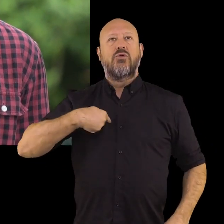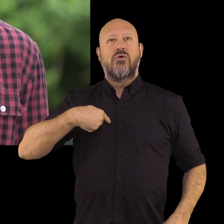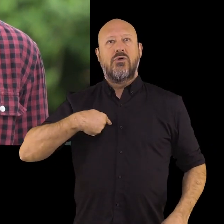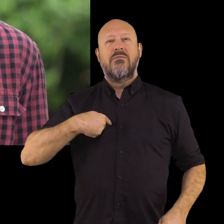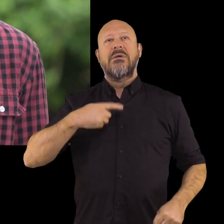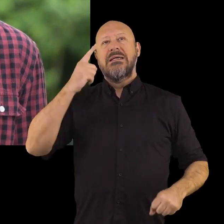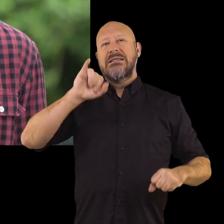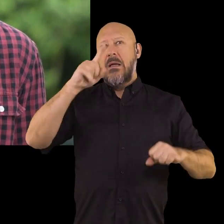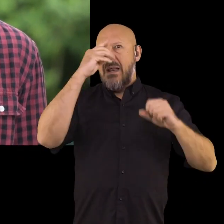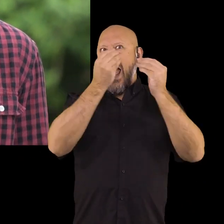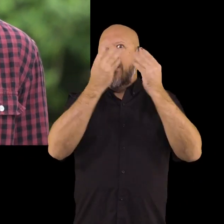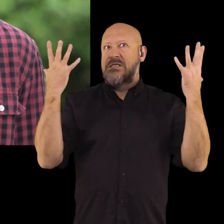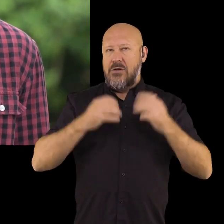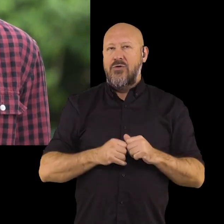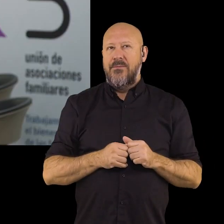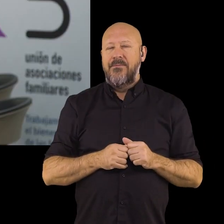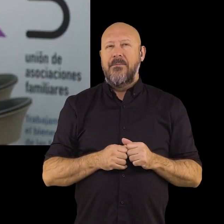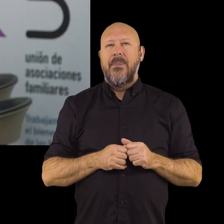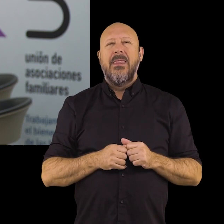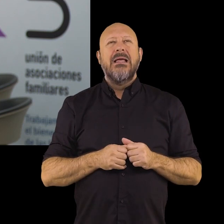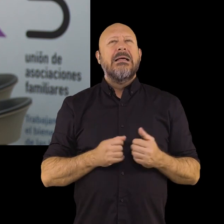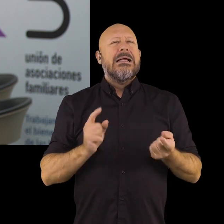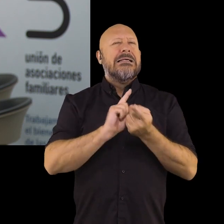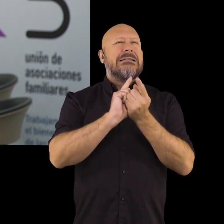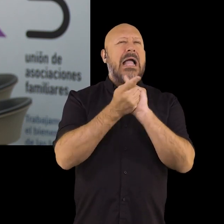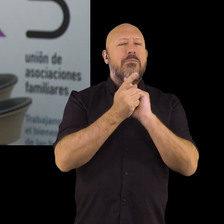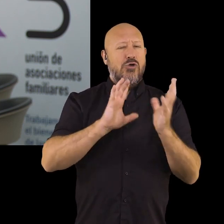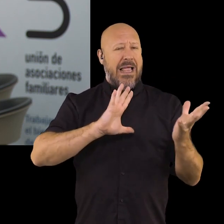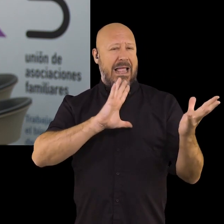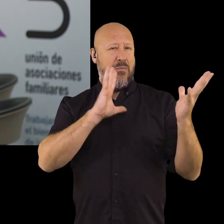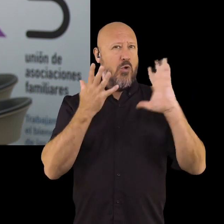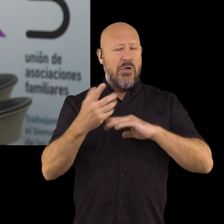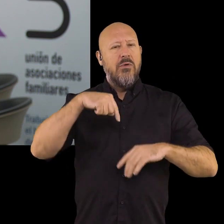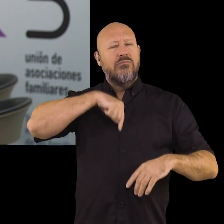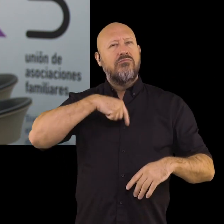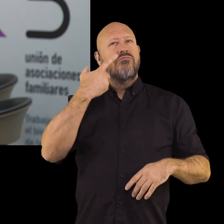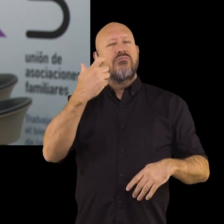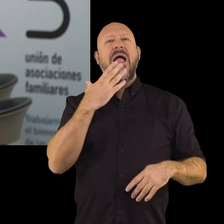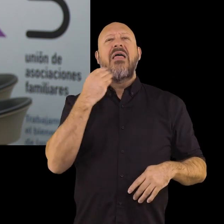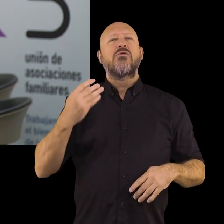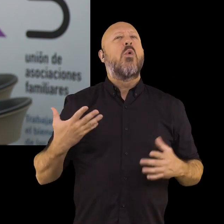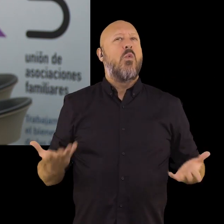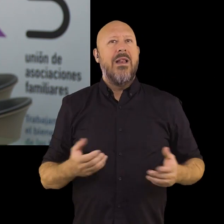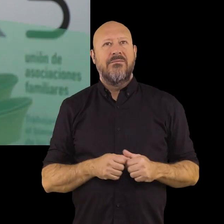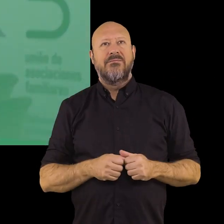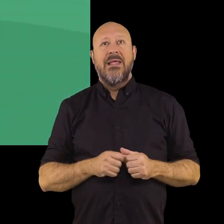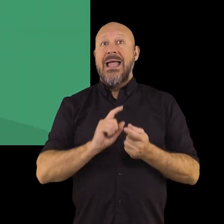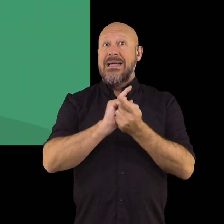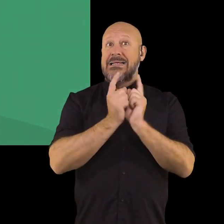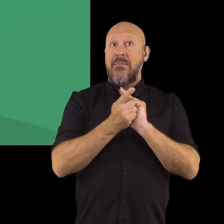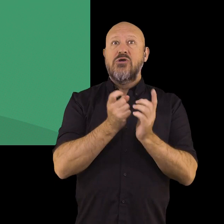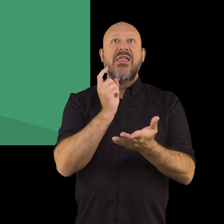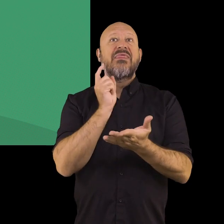mismo y en lo abstracto. ¿Qué cambios, qué desafíos evolutivos aparecen en la adolescencia?